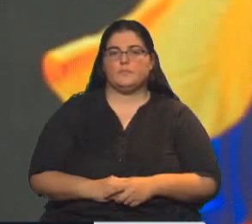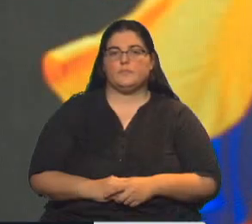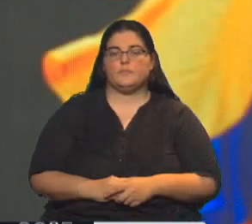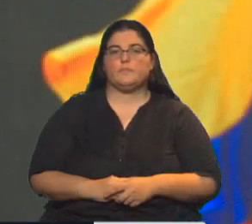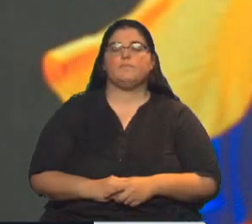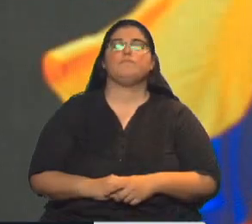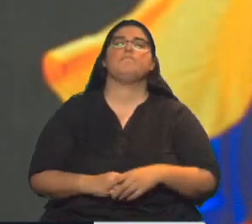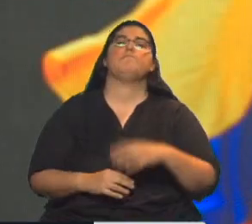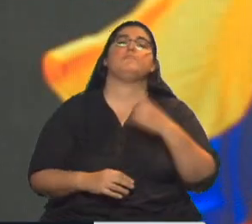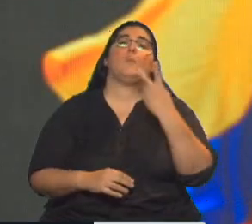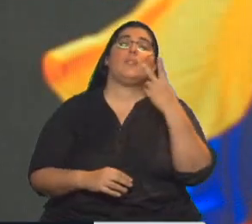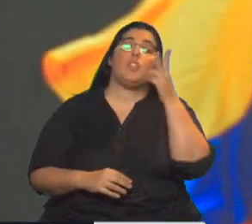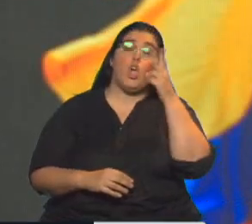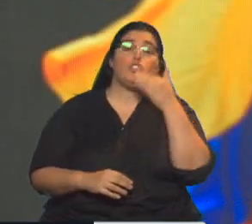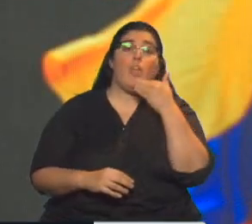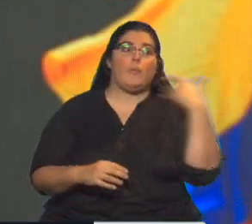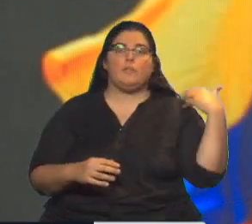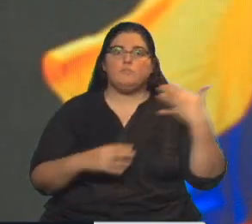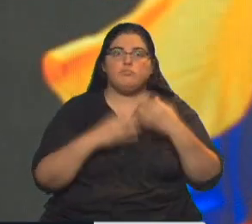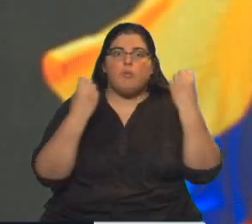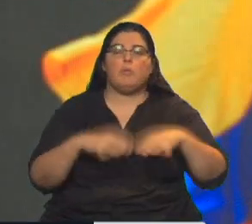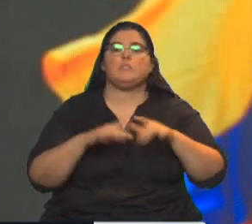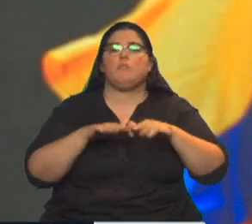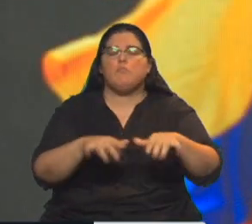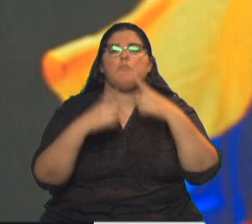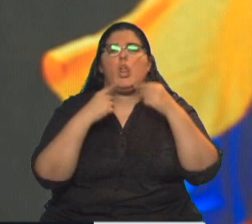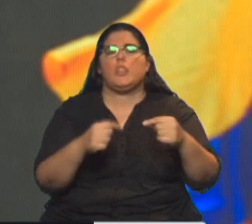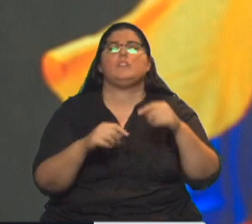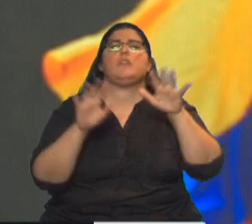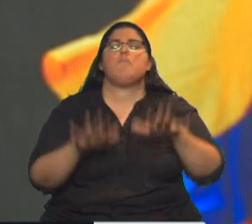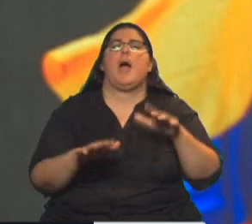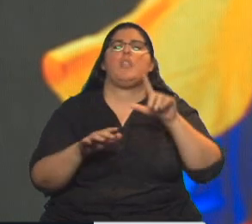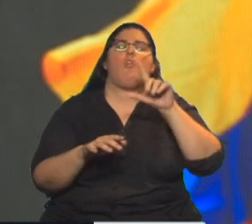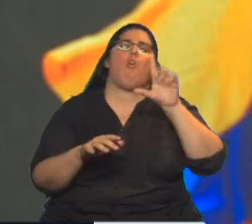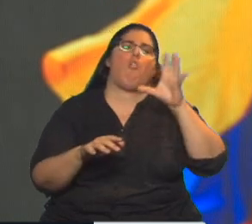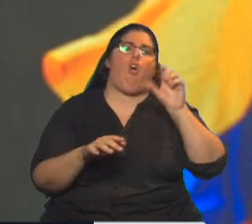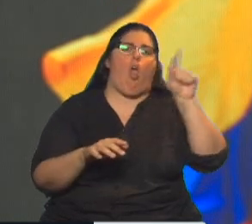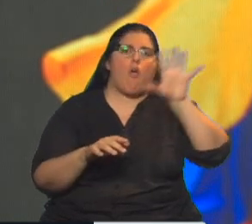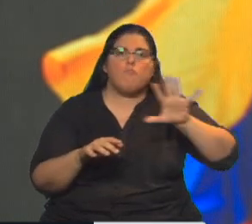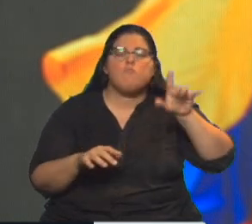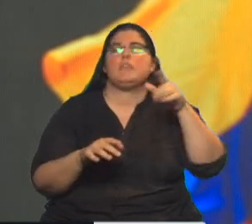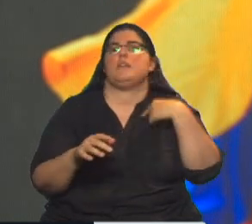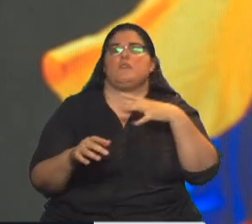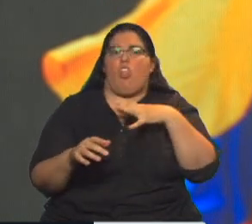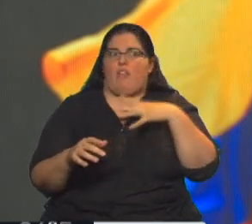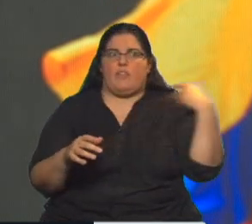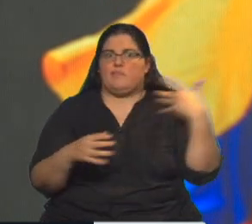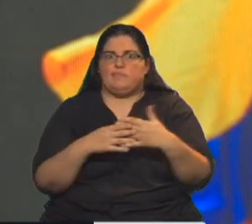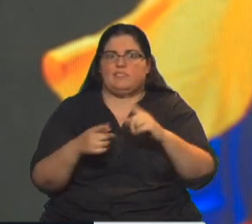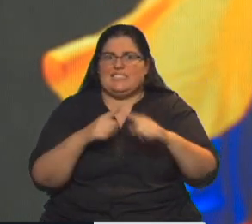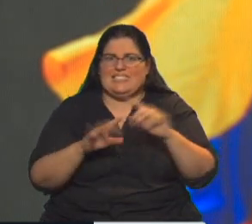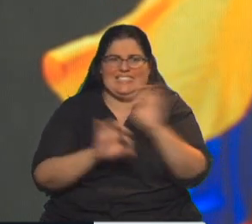Desde el 28 de abril que empezaron las protestas y el paro nacional en Colombia todavía no se han llegado ni a un acuerdo ni se han logrado